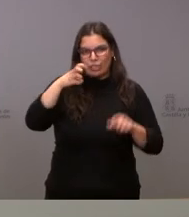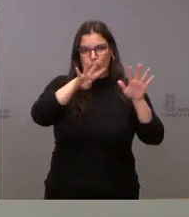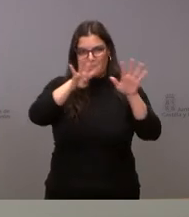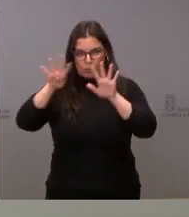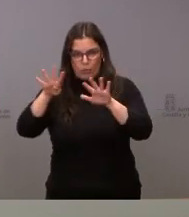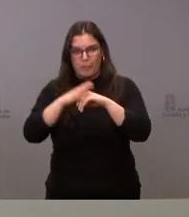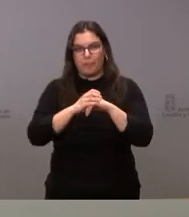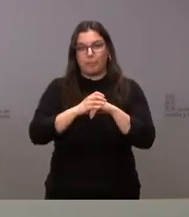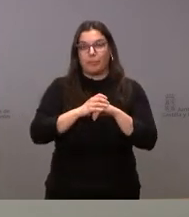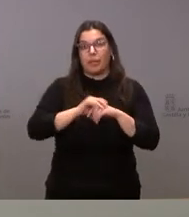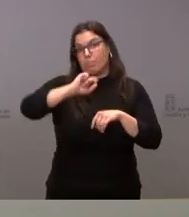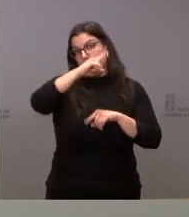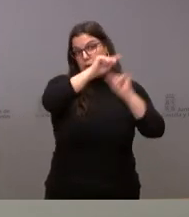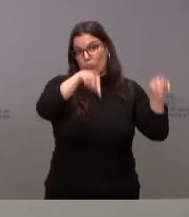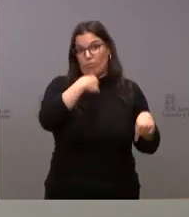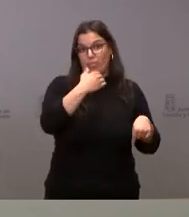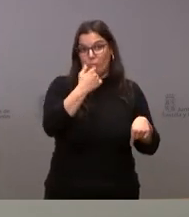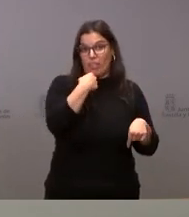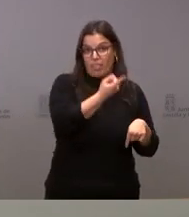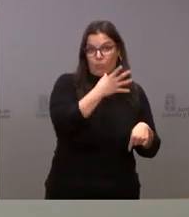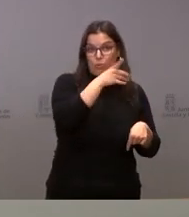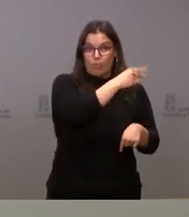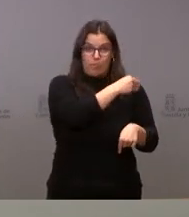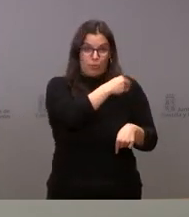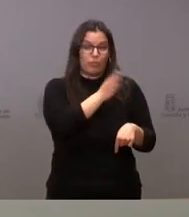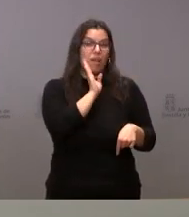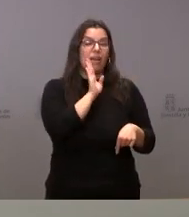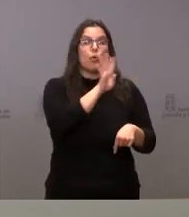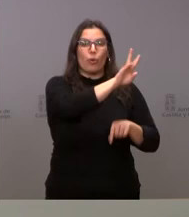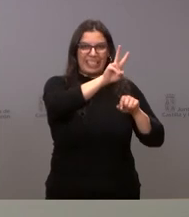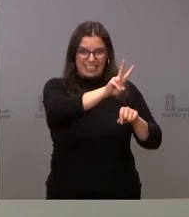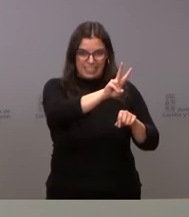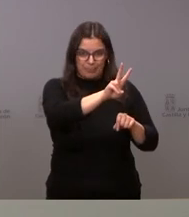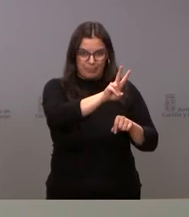comienzo por el de Zamora porque fue la pregunta que me hizo fueron 47